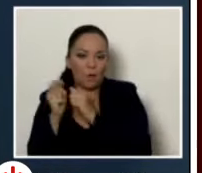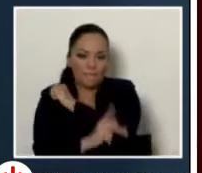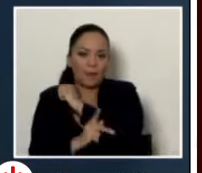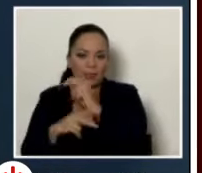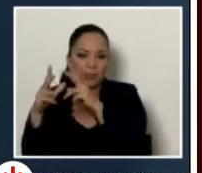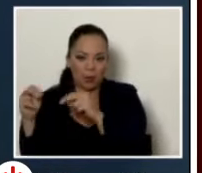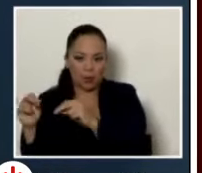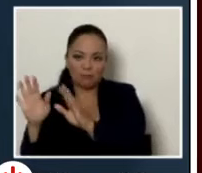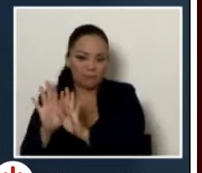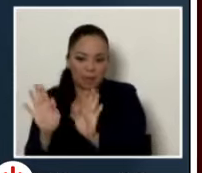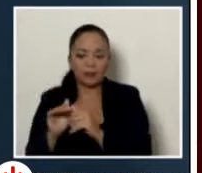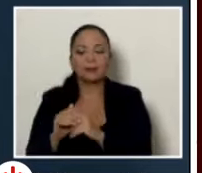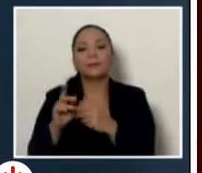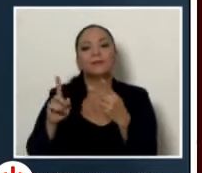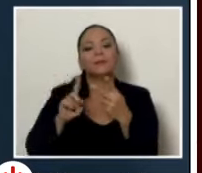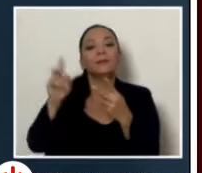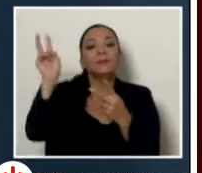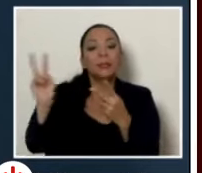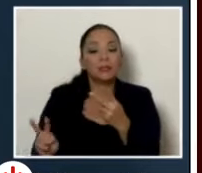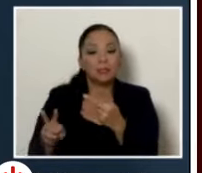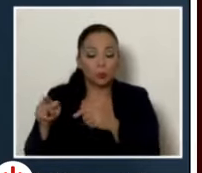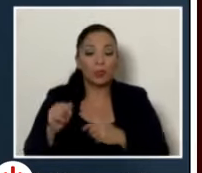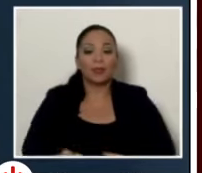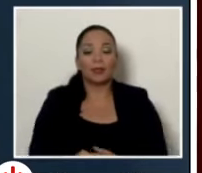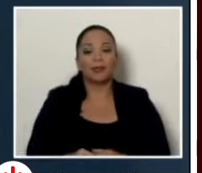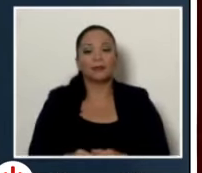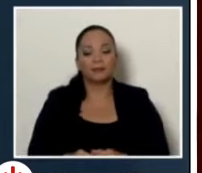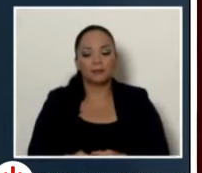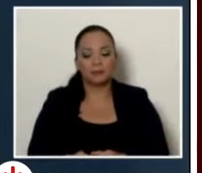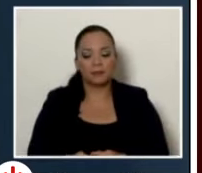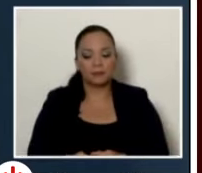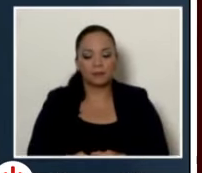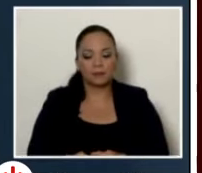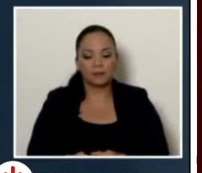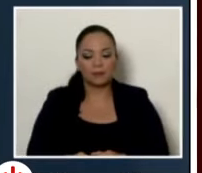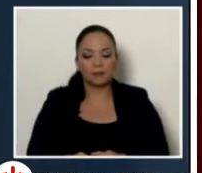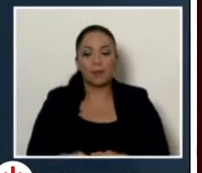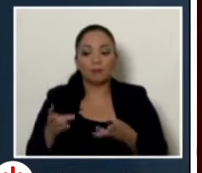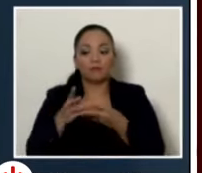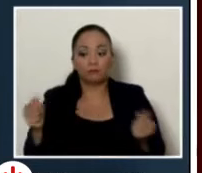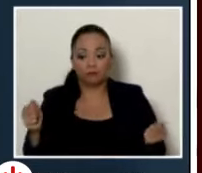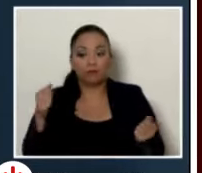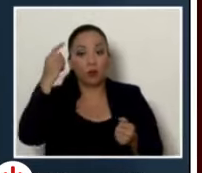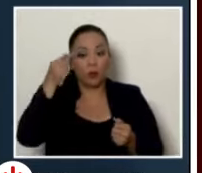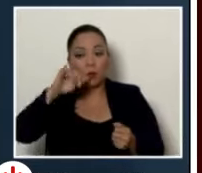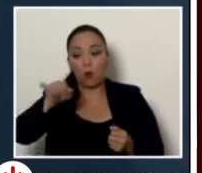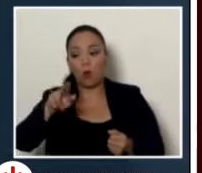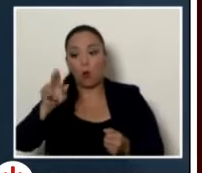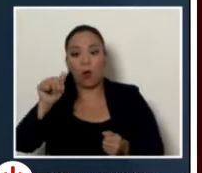con Venezuela a partir de la desaparición del gobierno de Juan Guaidó lo que